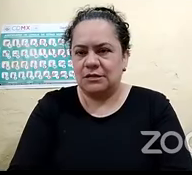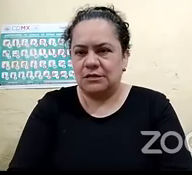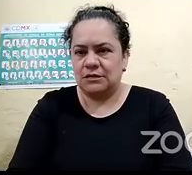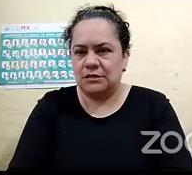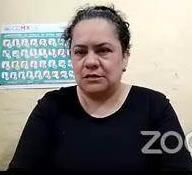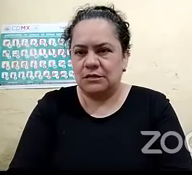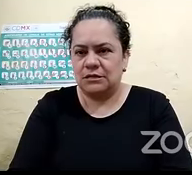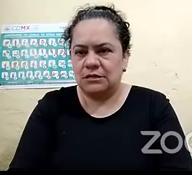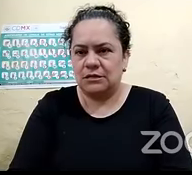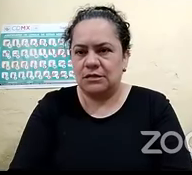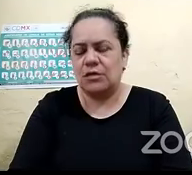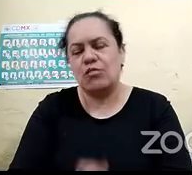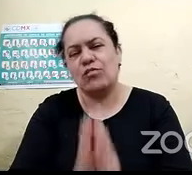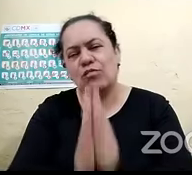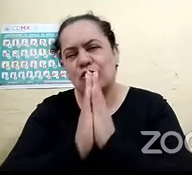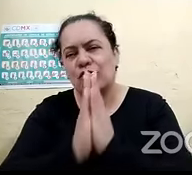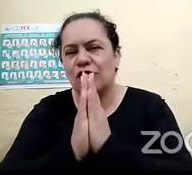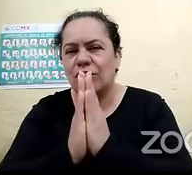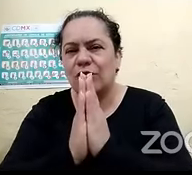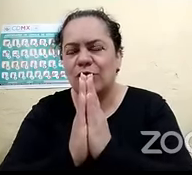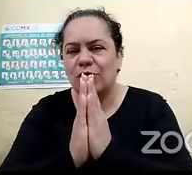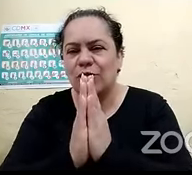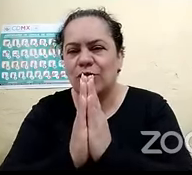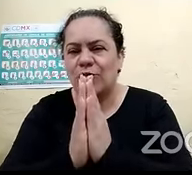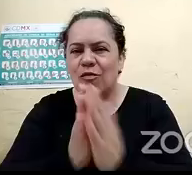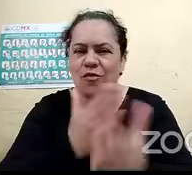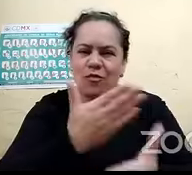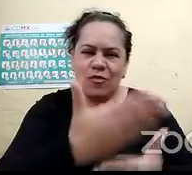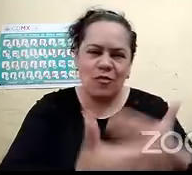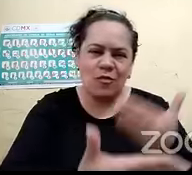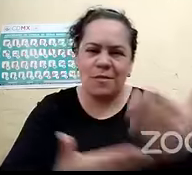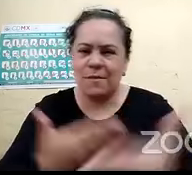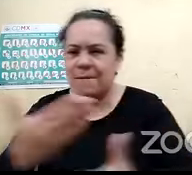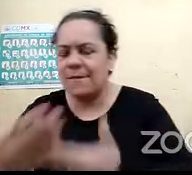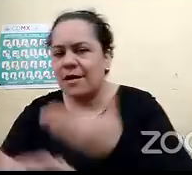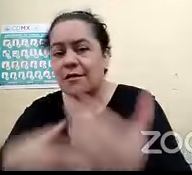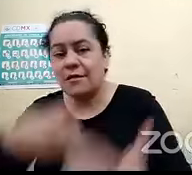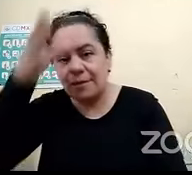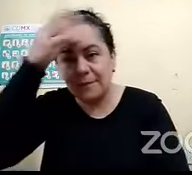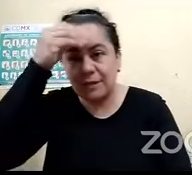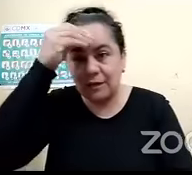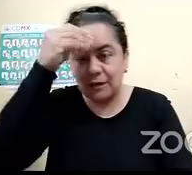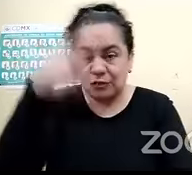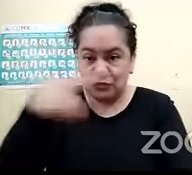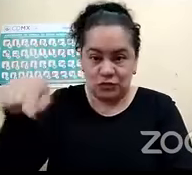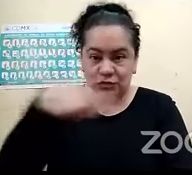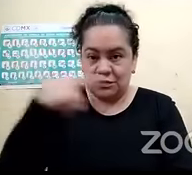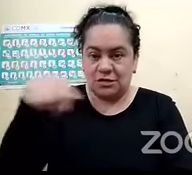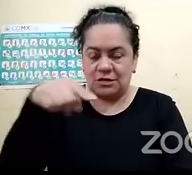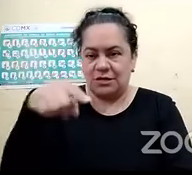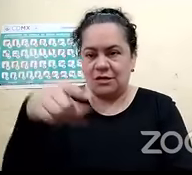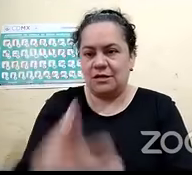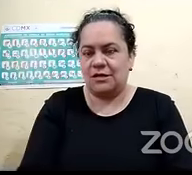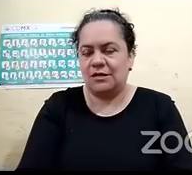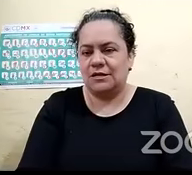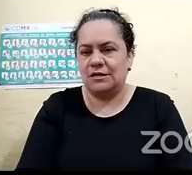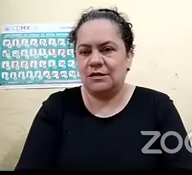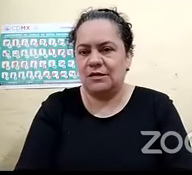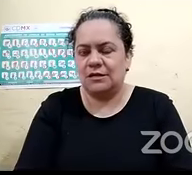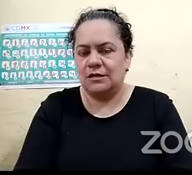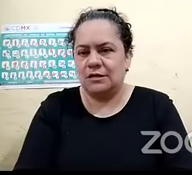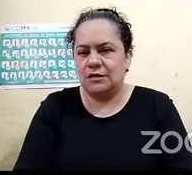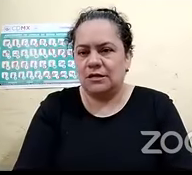pedirles que compartan lo que hemos aprendido lo poco mucho que hemos aprendido el día de hoy porque si tú se lo